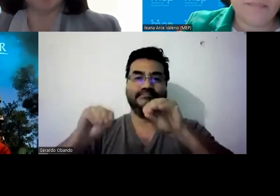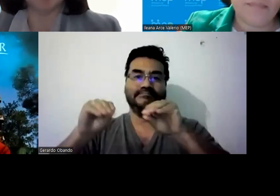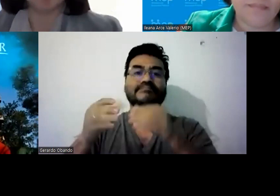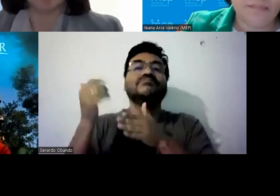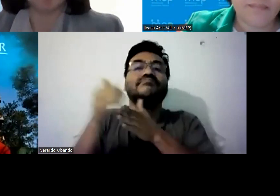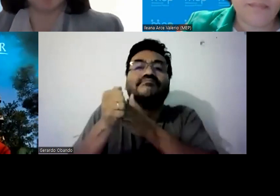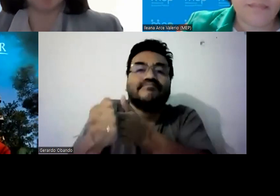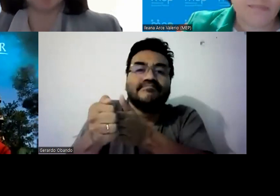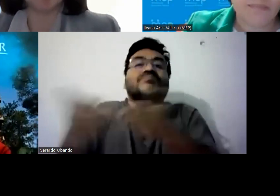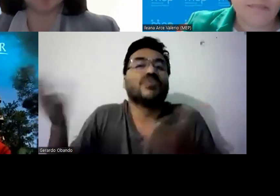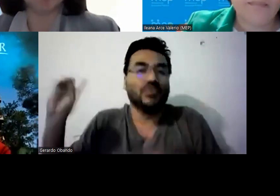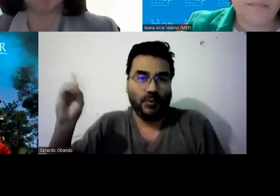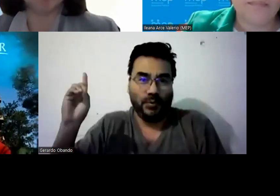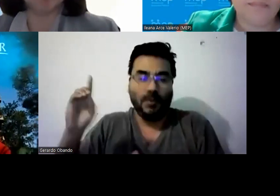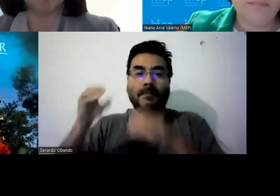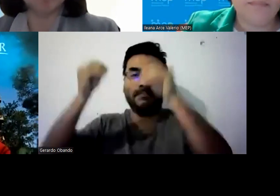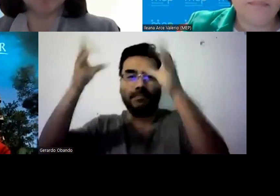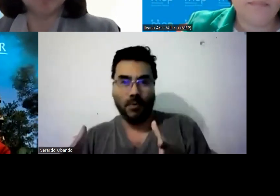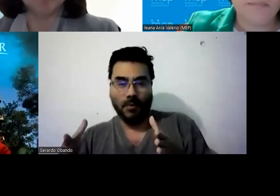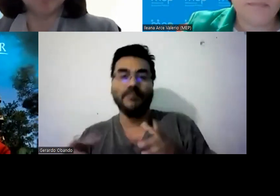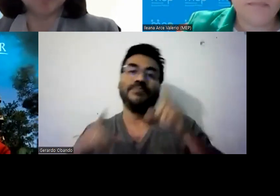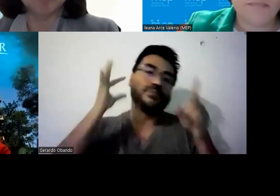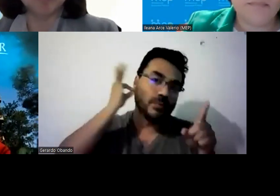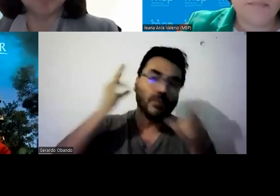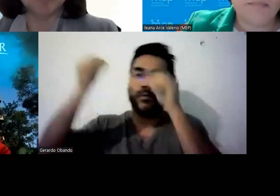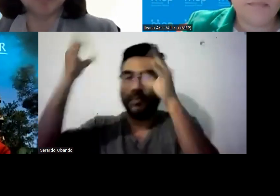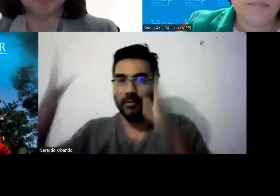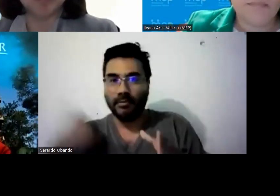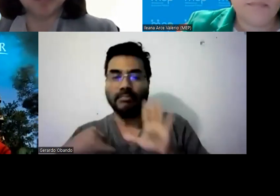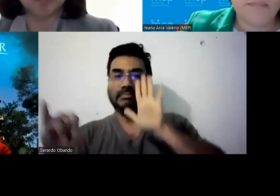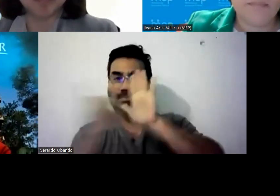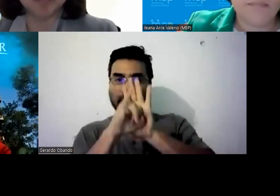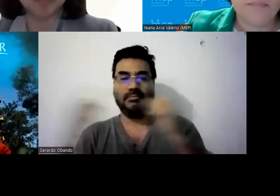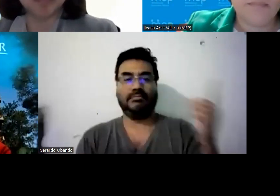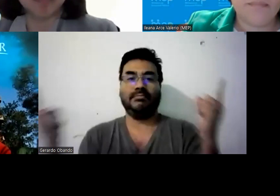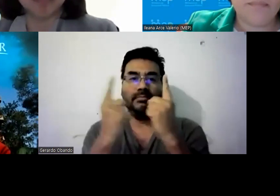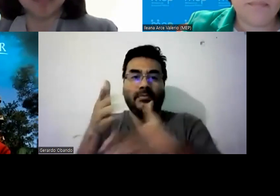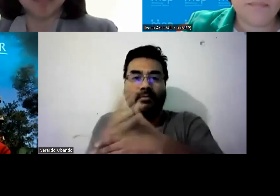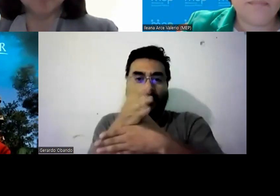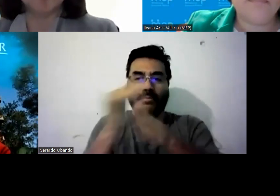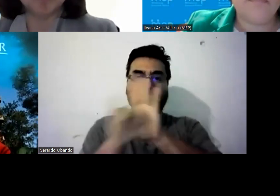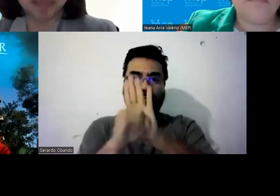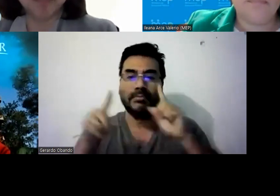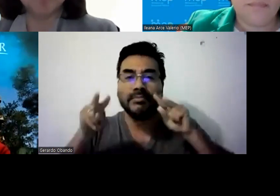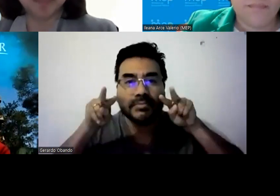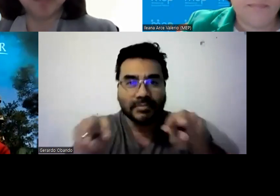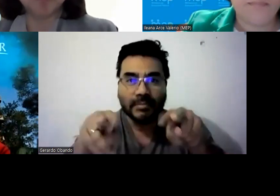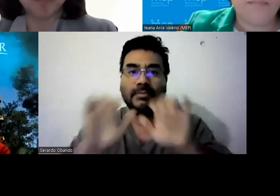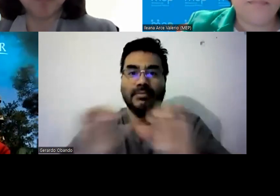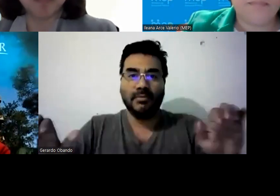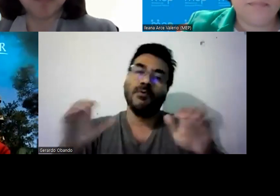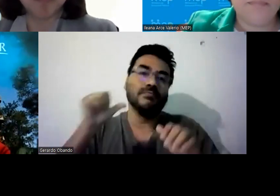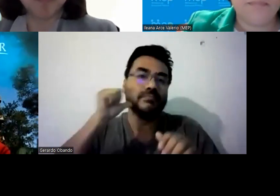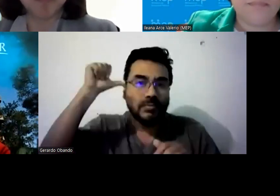identidad o al menos eso es lo que uno cree que desde chicos se nos ha enseñado bueno que el profesor es hombre que él es el que guía ¿verdad?